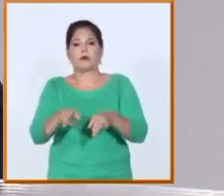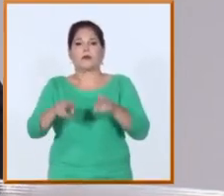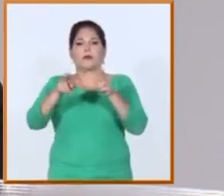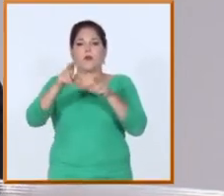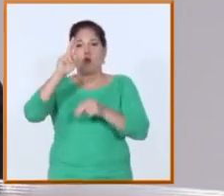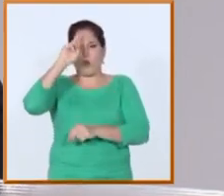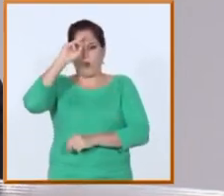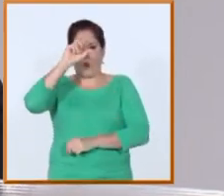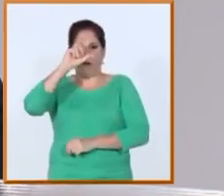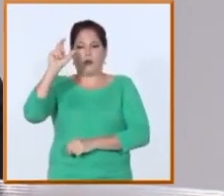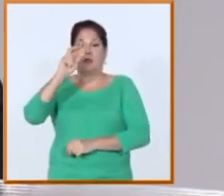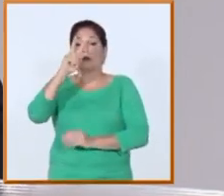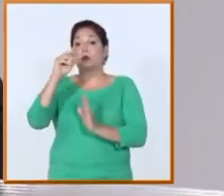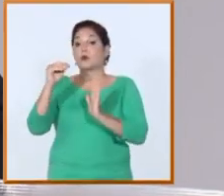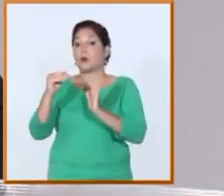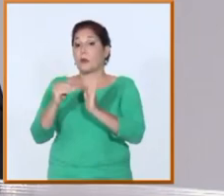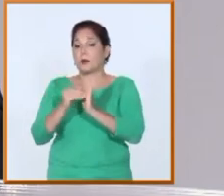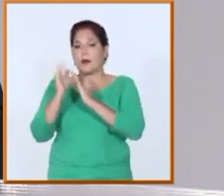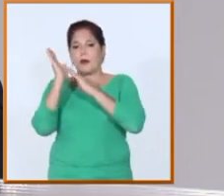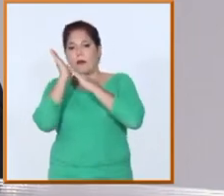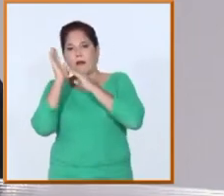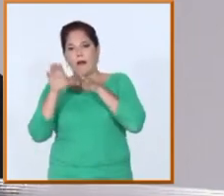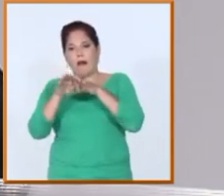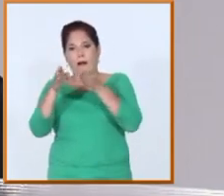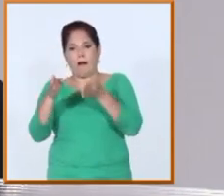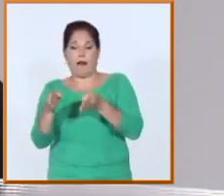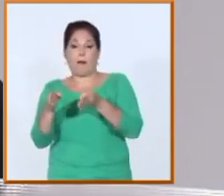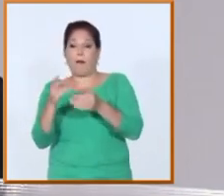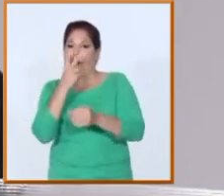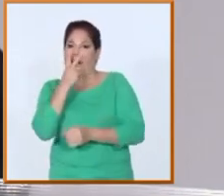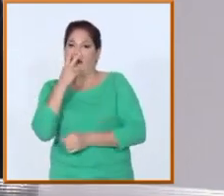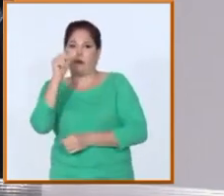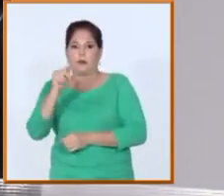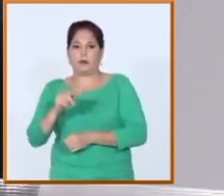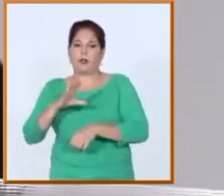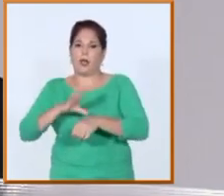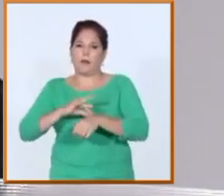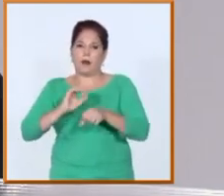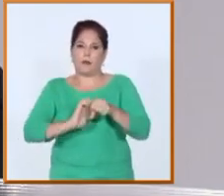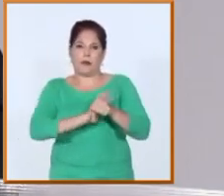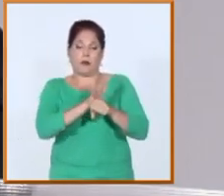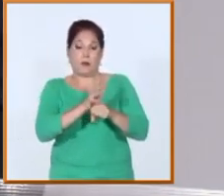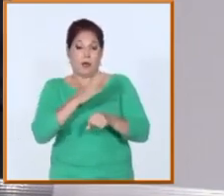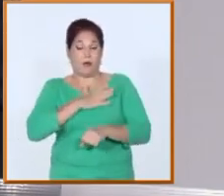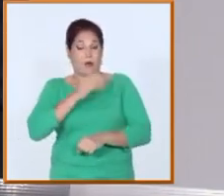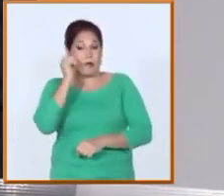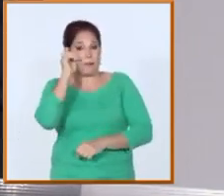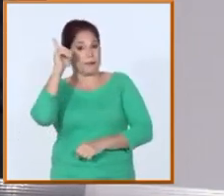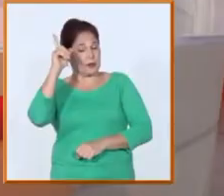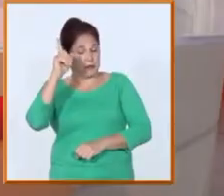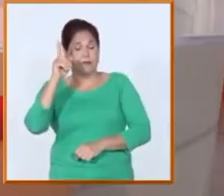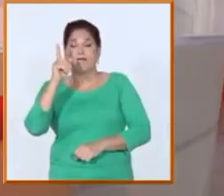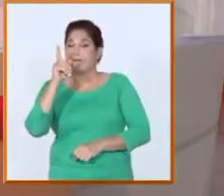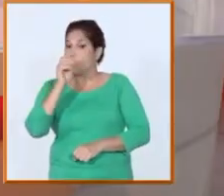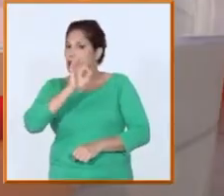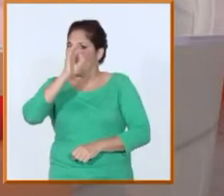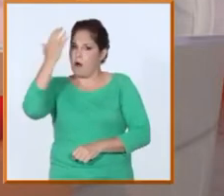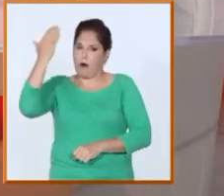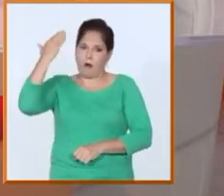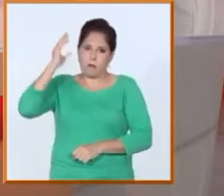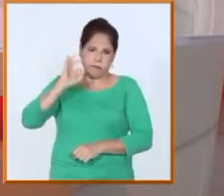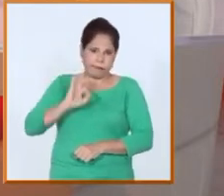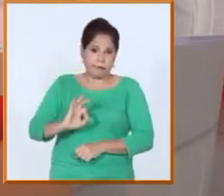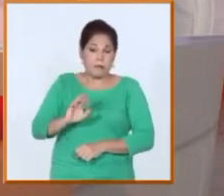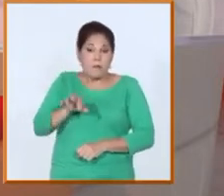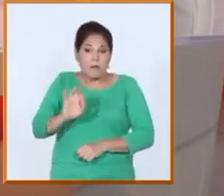que llegó a tener 2.400 camas para atender pacientes de COVID. Eso fue otra experiencia increíble para mí. sea, que